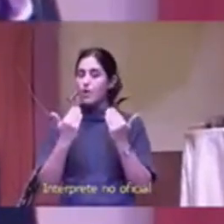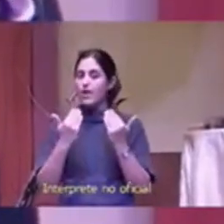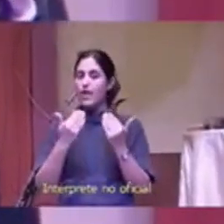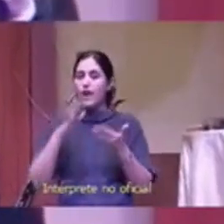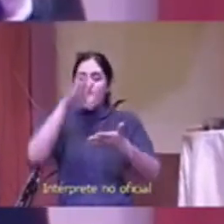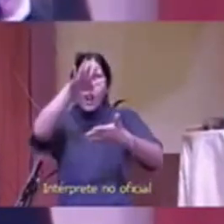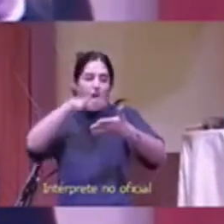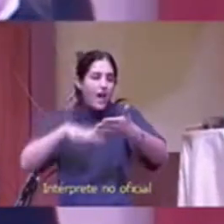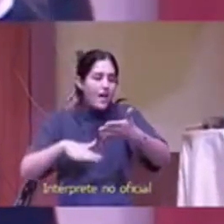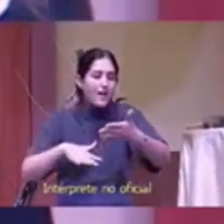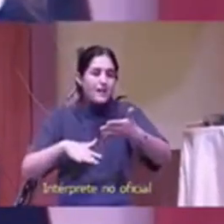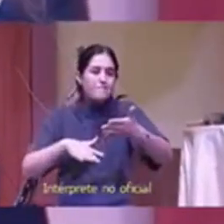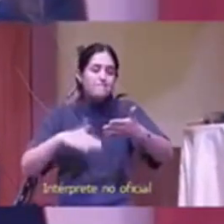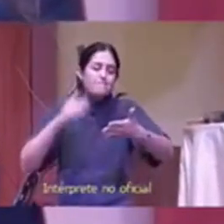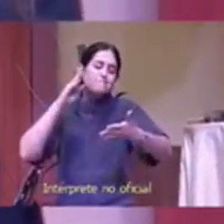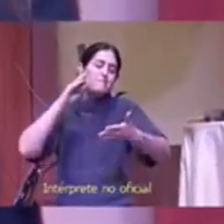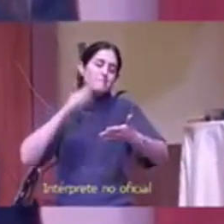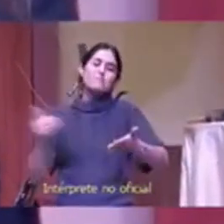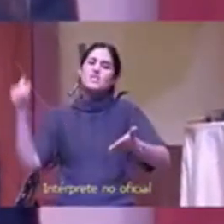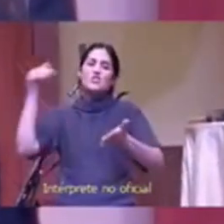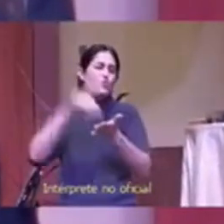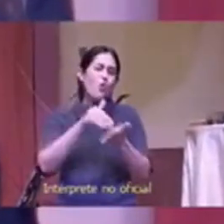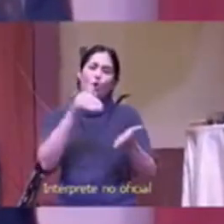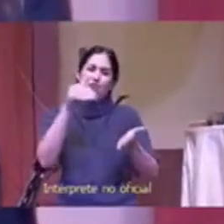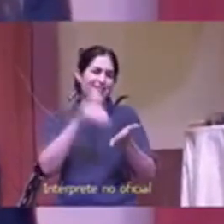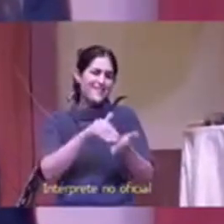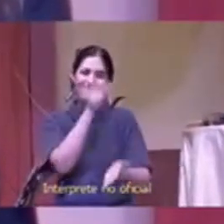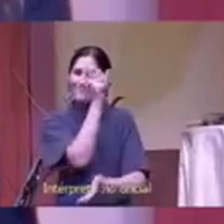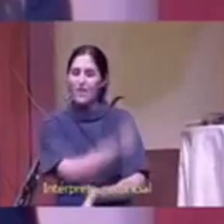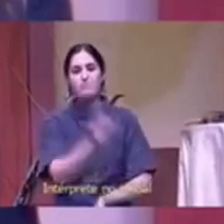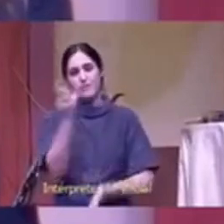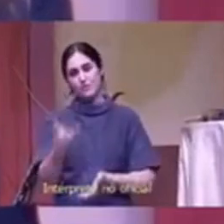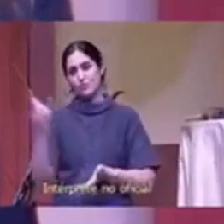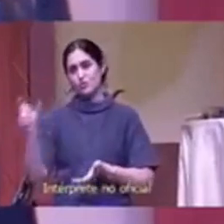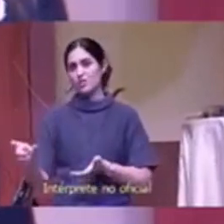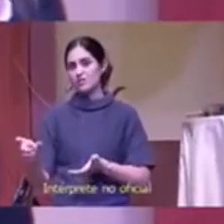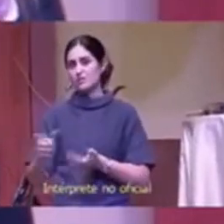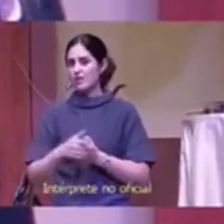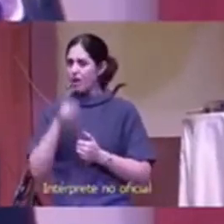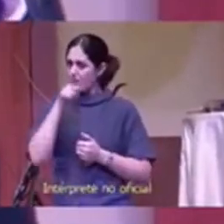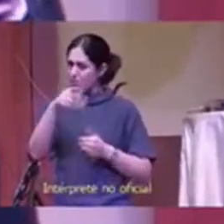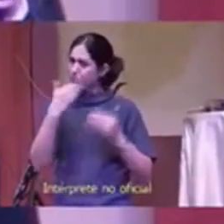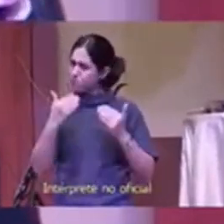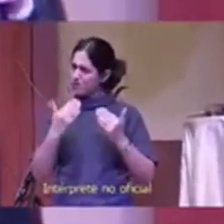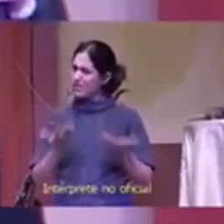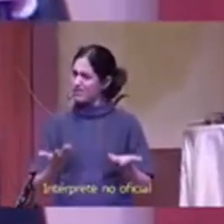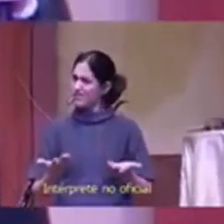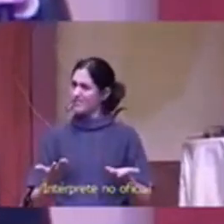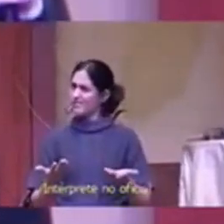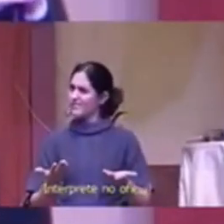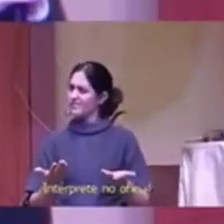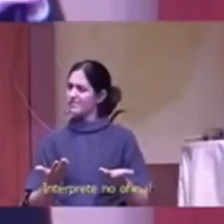tomen ese tiempo que lleva para hacerlo ¿a quién estoy describiendo?